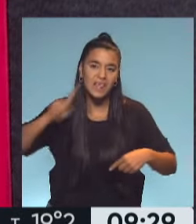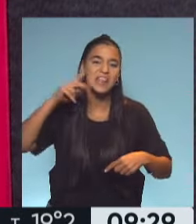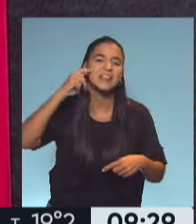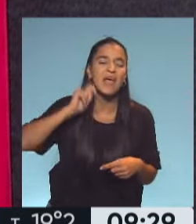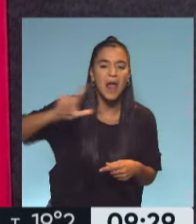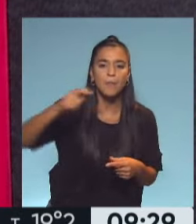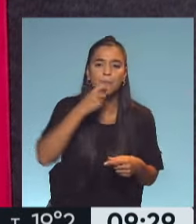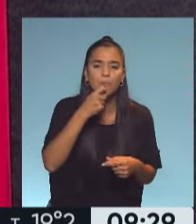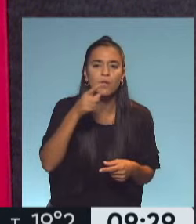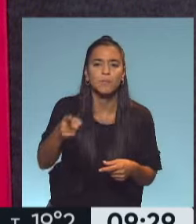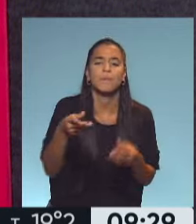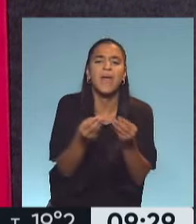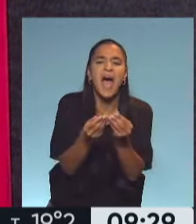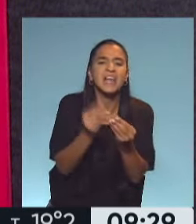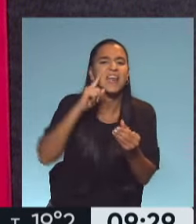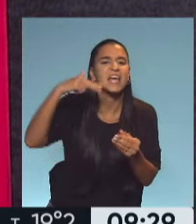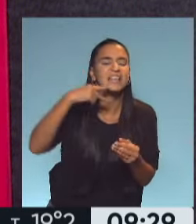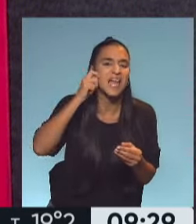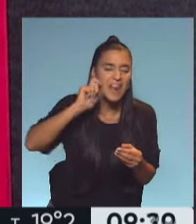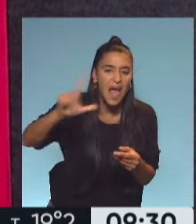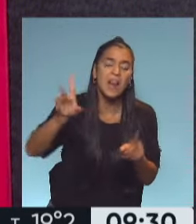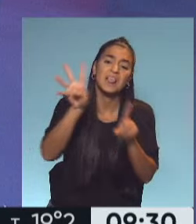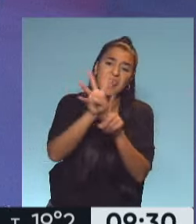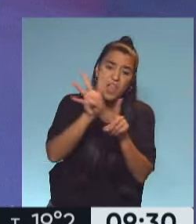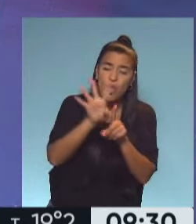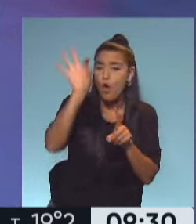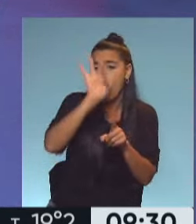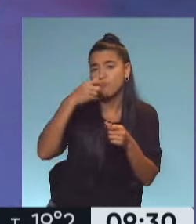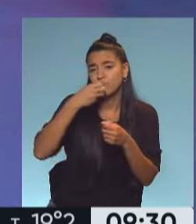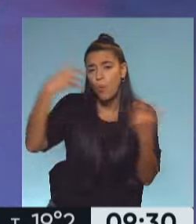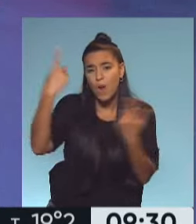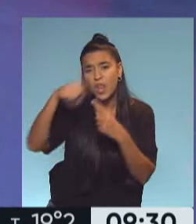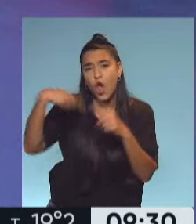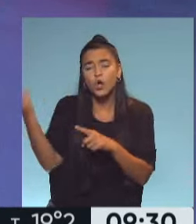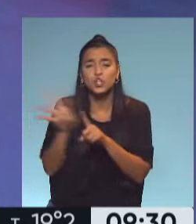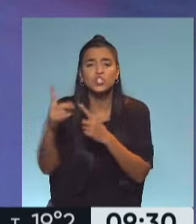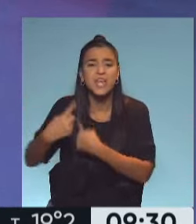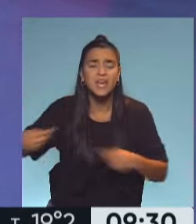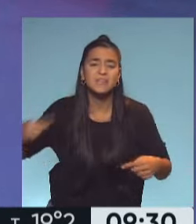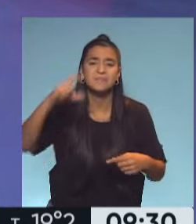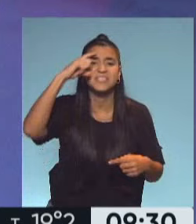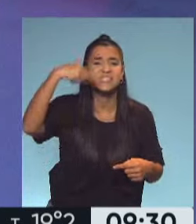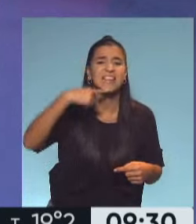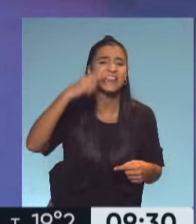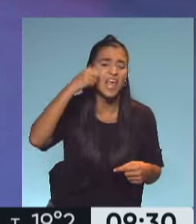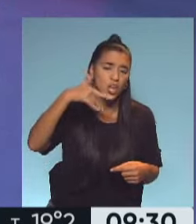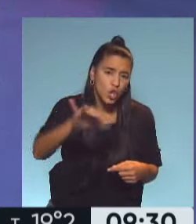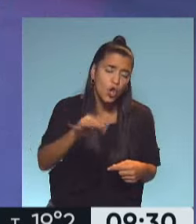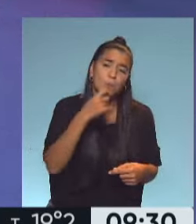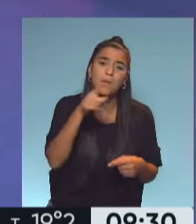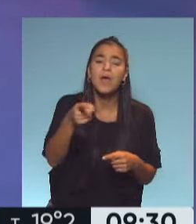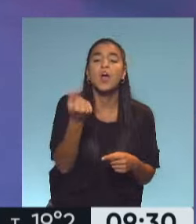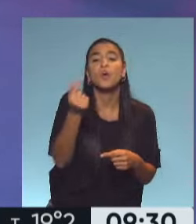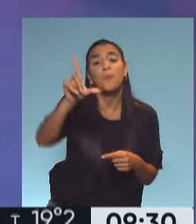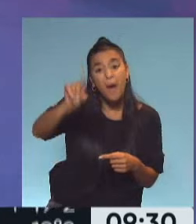como por ejemplo alguna harina integral que puede ser de trigo o de cualquier otro cereal como por ejemplo el centeno en general tienen